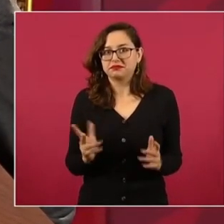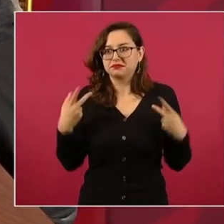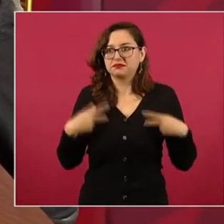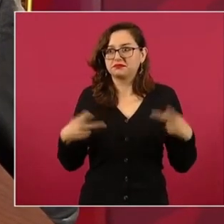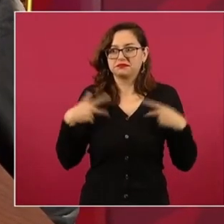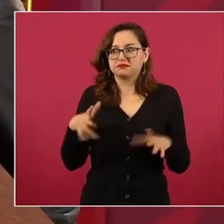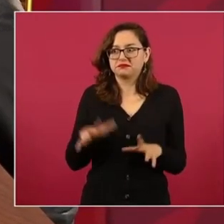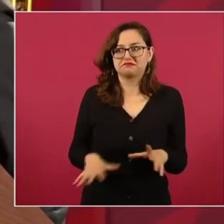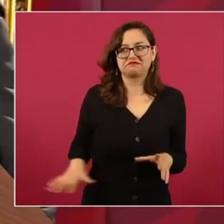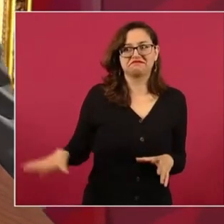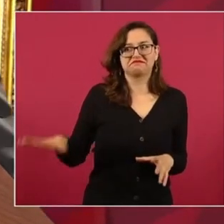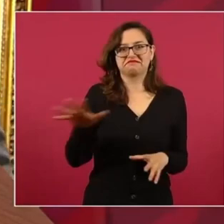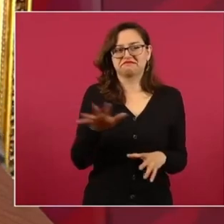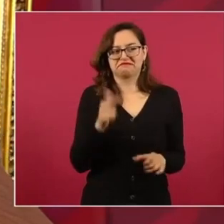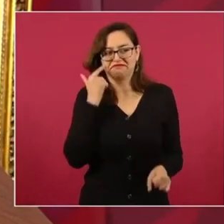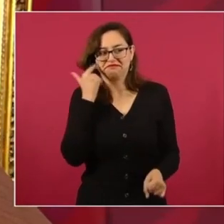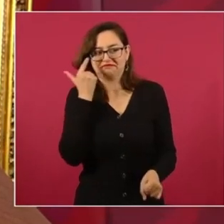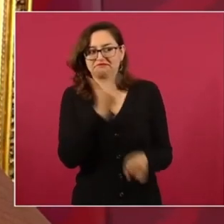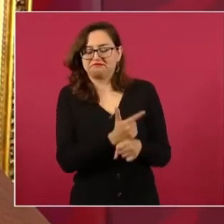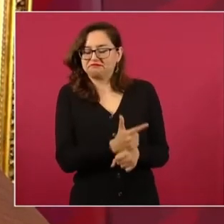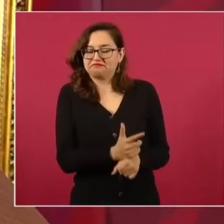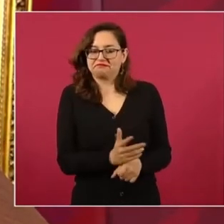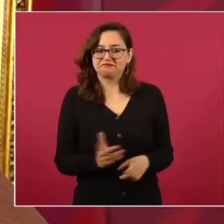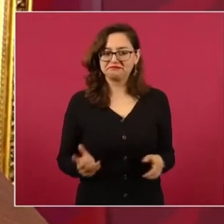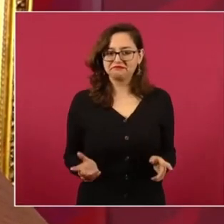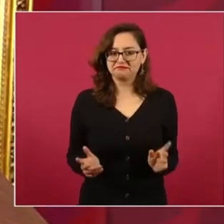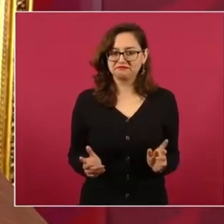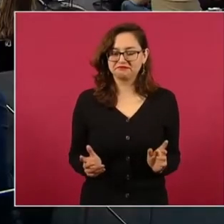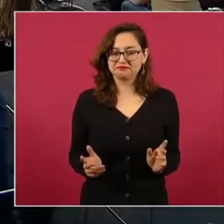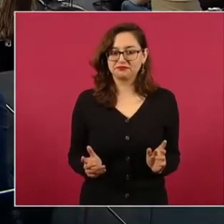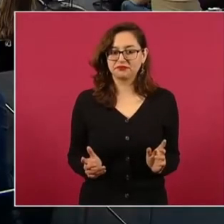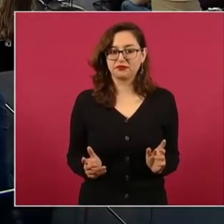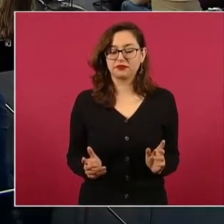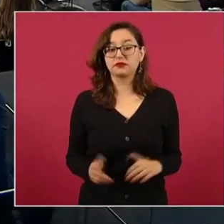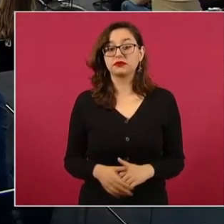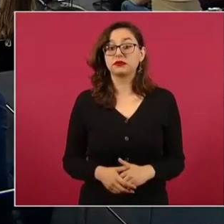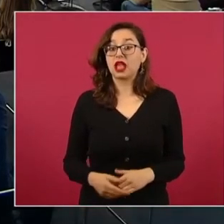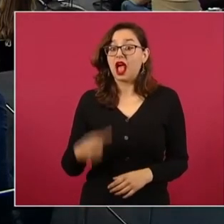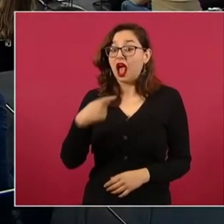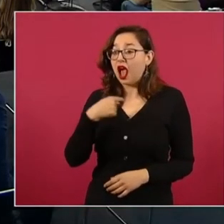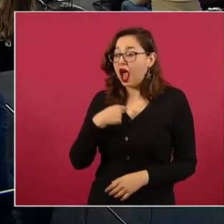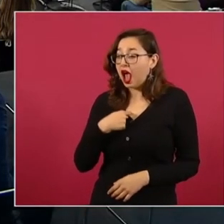Y también lo otro. No salí yo,